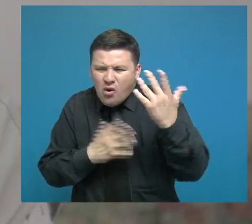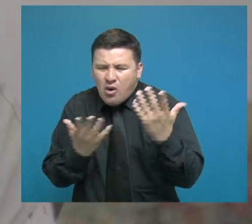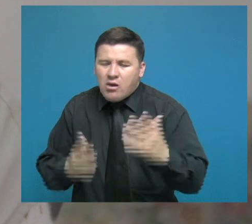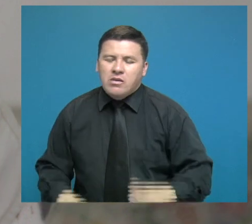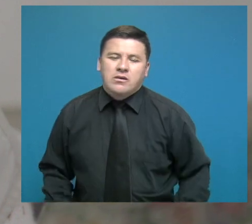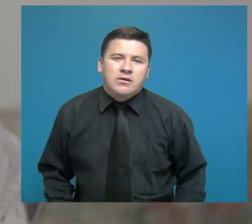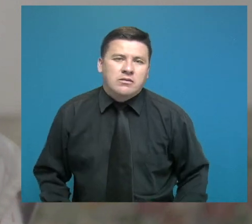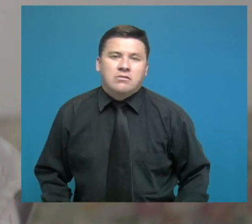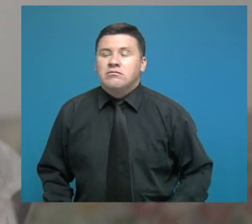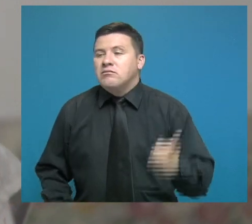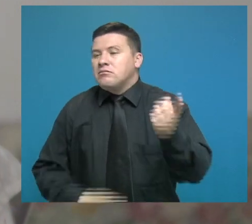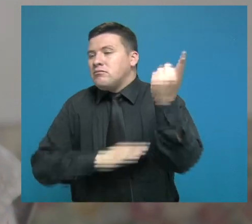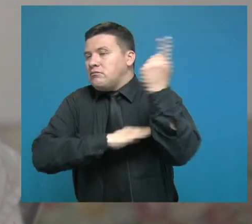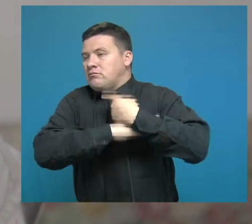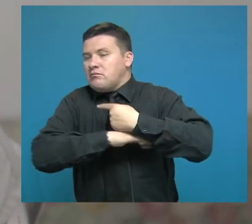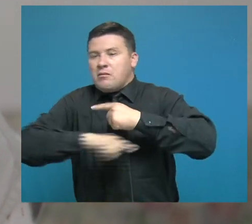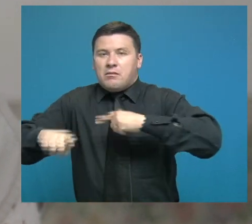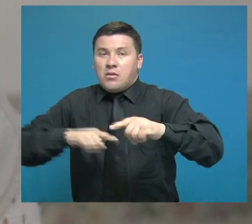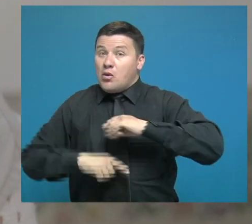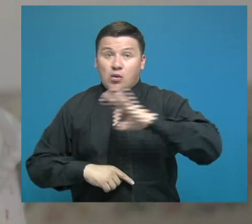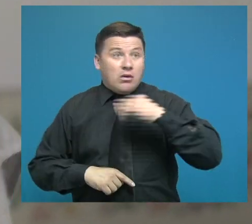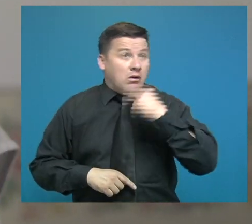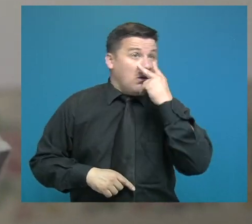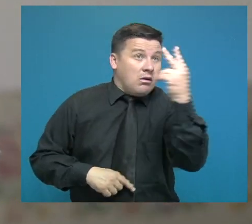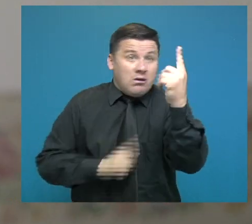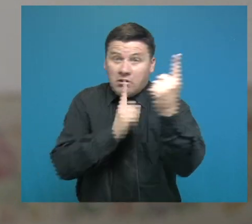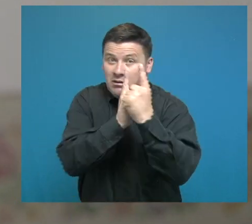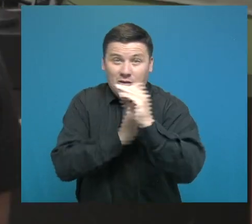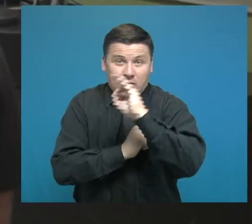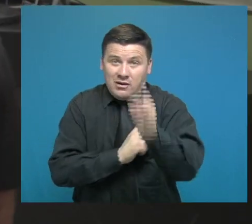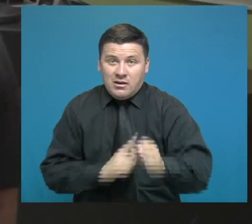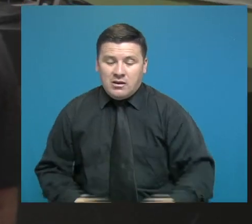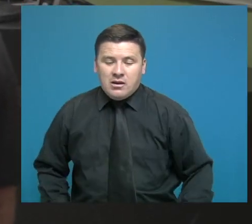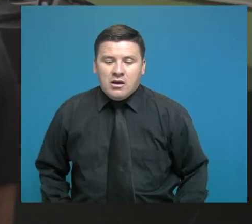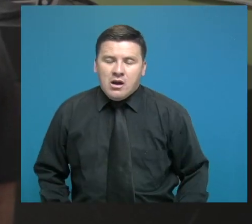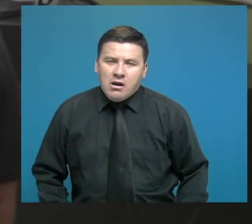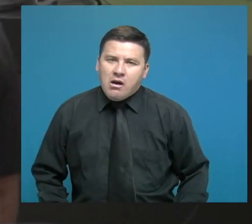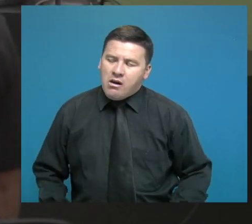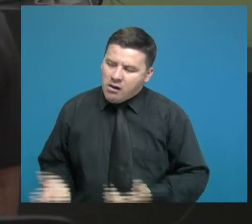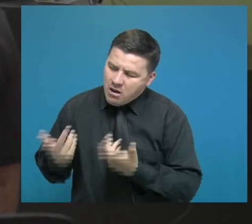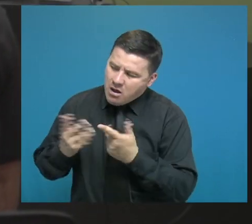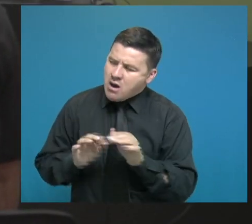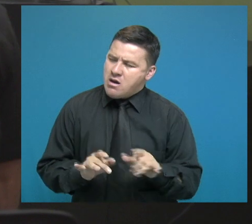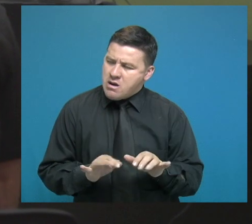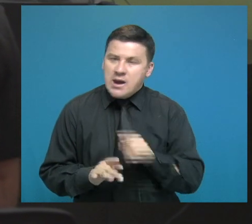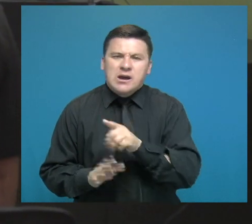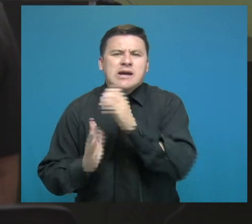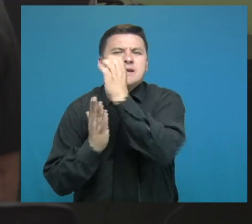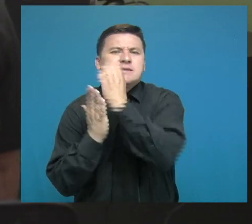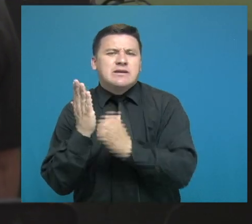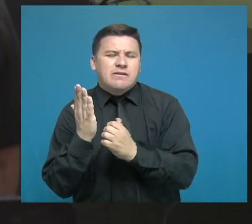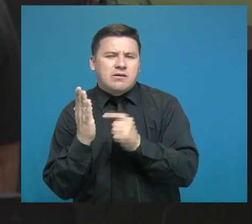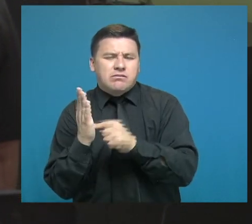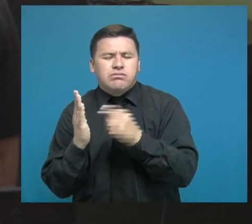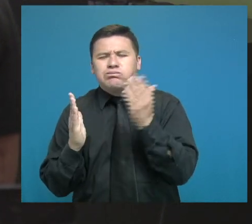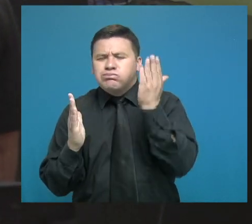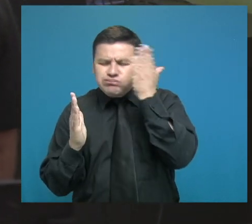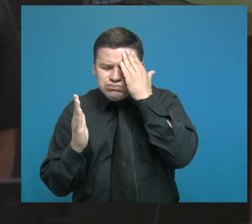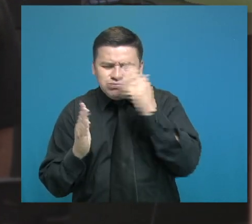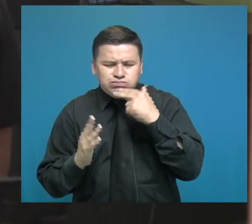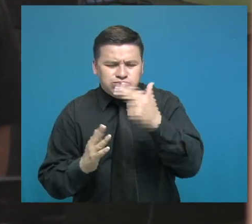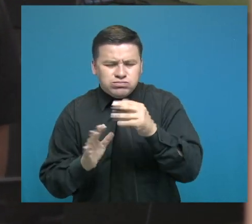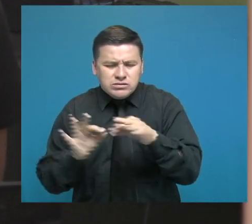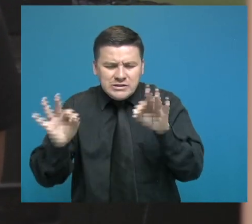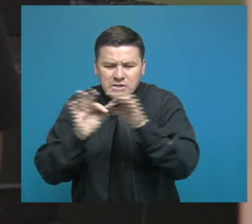hubo contactarlo, ¿dónde lo ubicaban? O él era el que nos coordinaba, pero yo nunca lo leía a ver a él. Ese proceso de certificación se